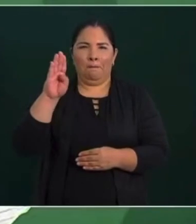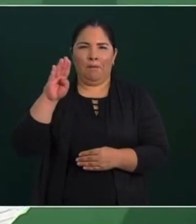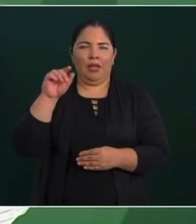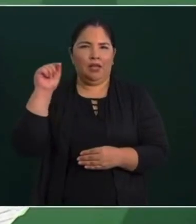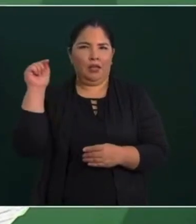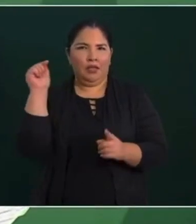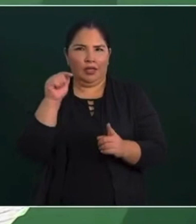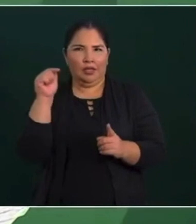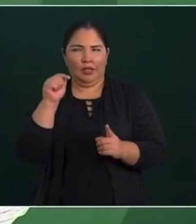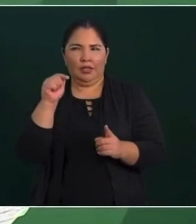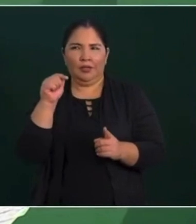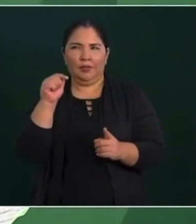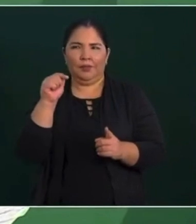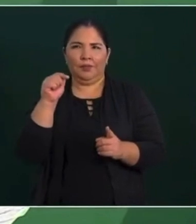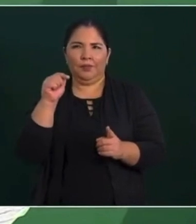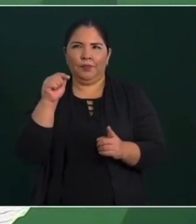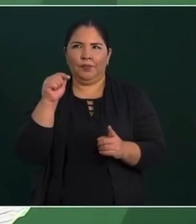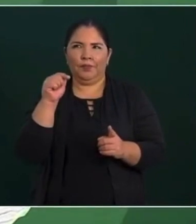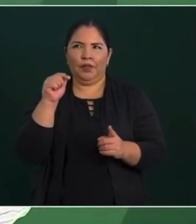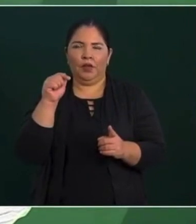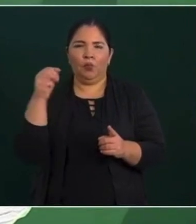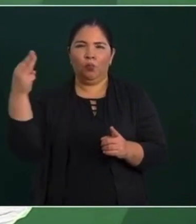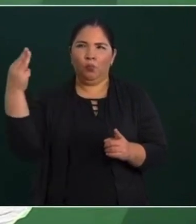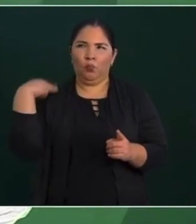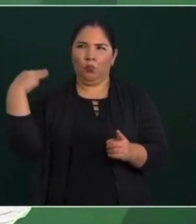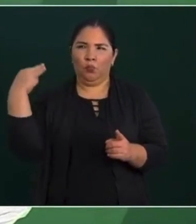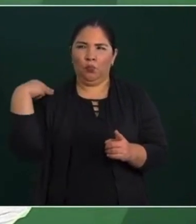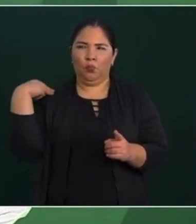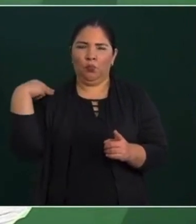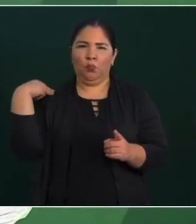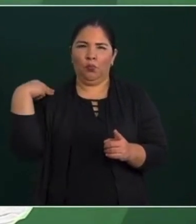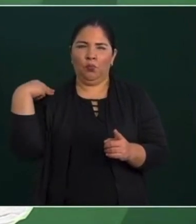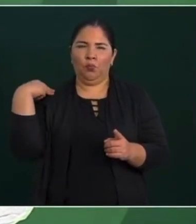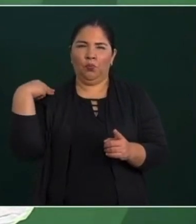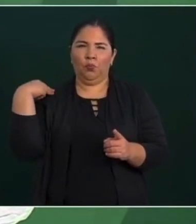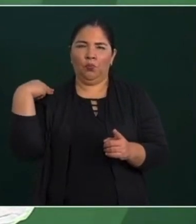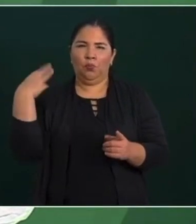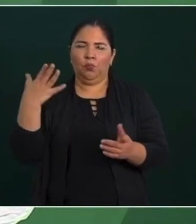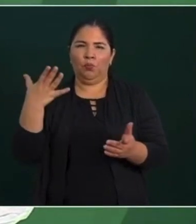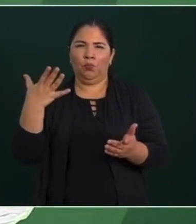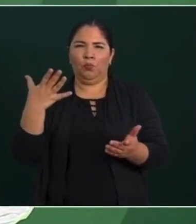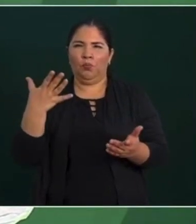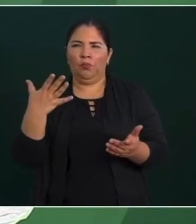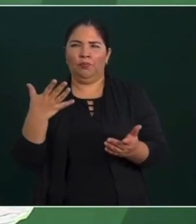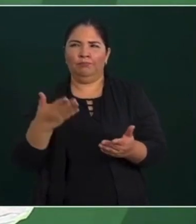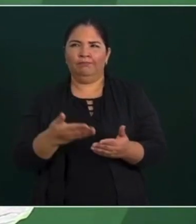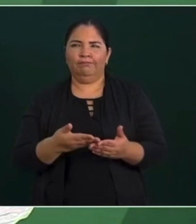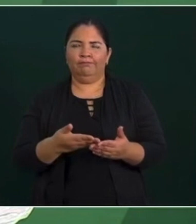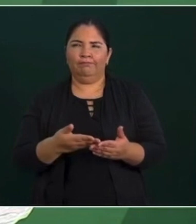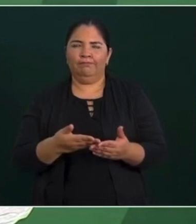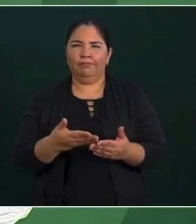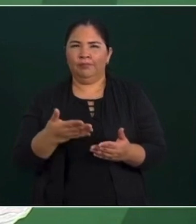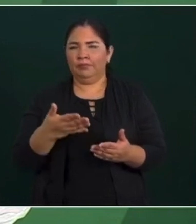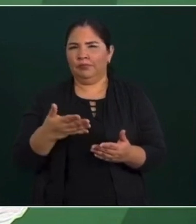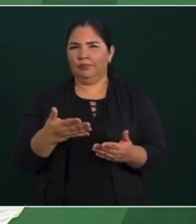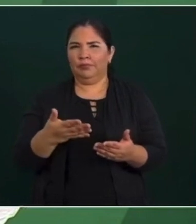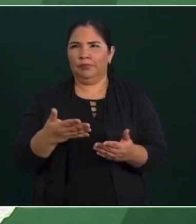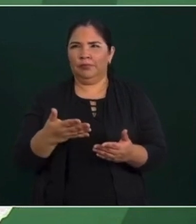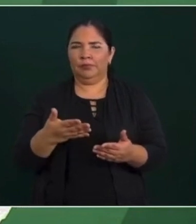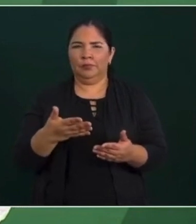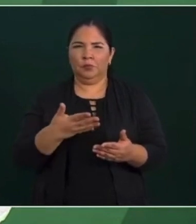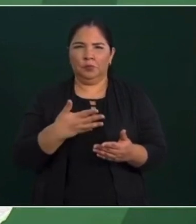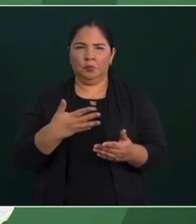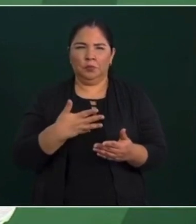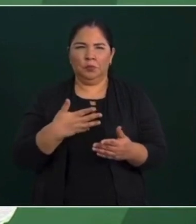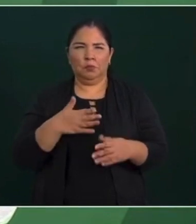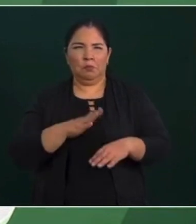un municipio que tiene un